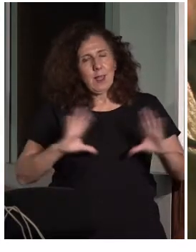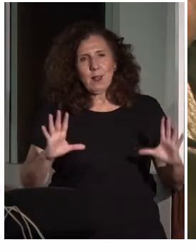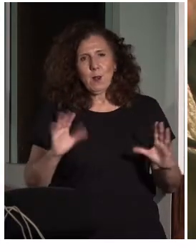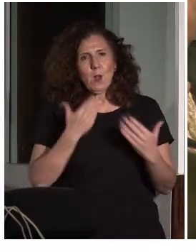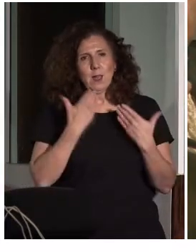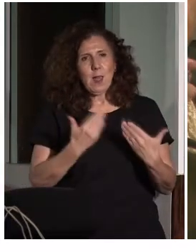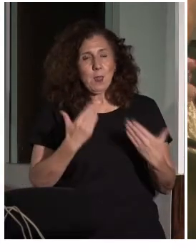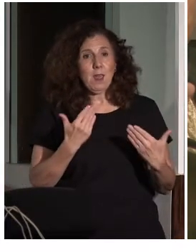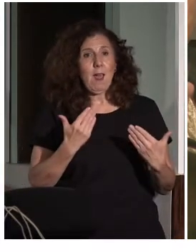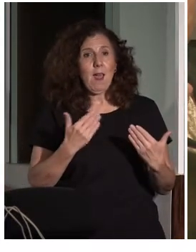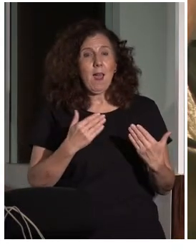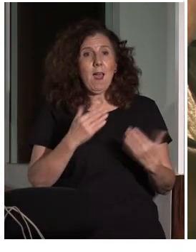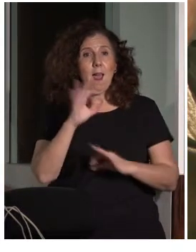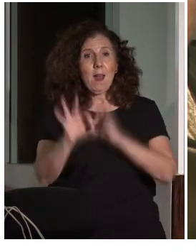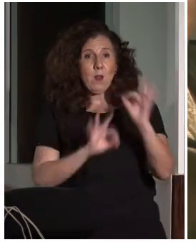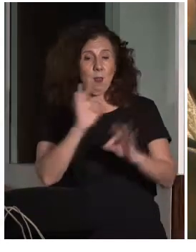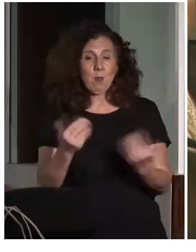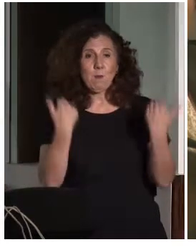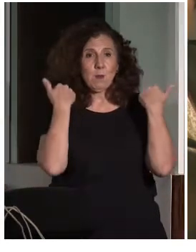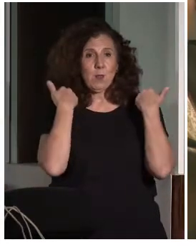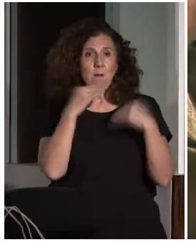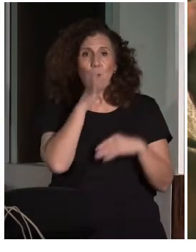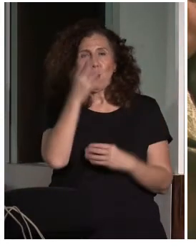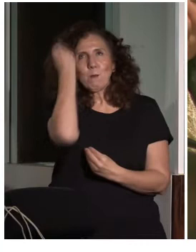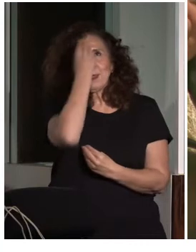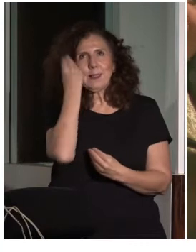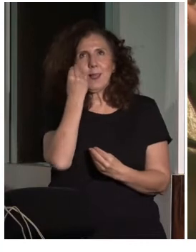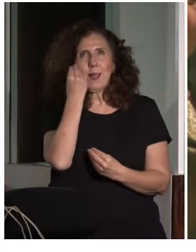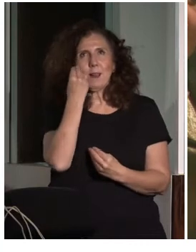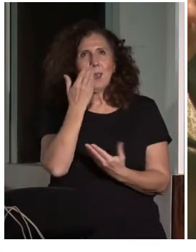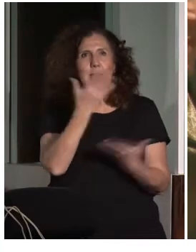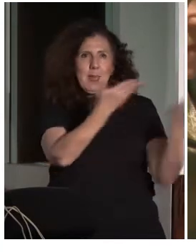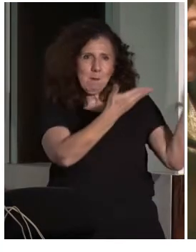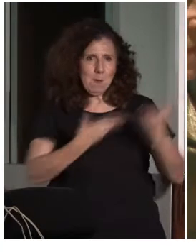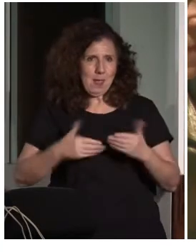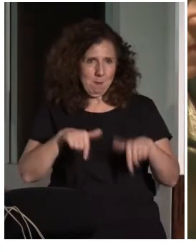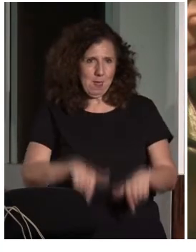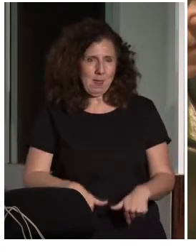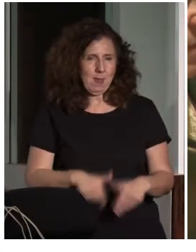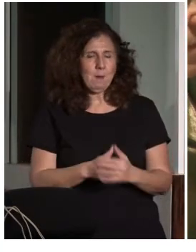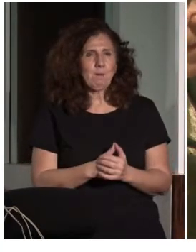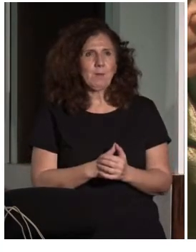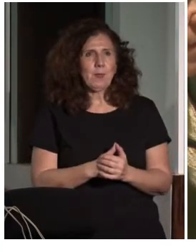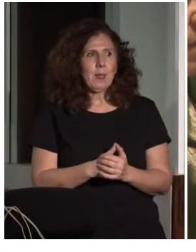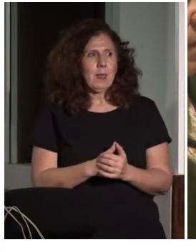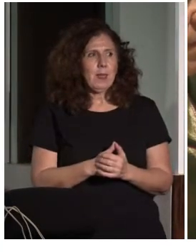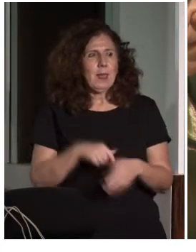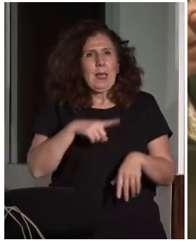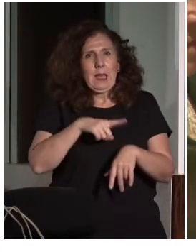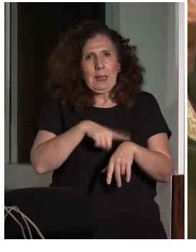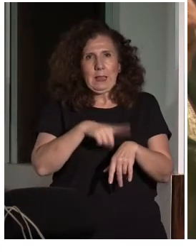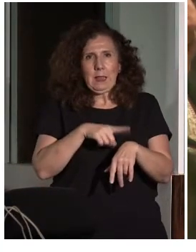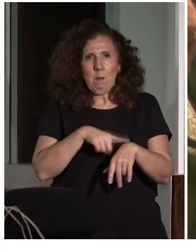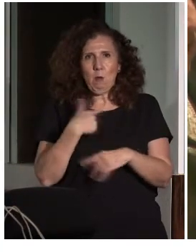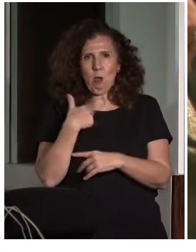por haber pensado en mí. Intentaré, en este espacio de tiempo, transmitiros la experiencia,